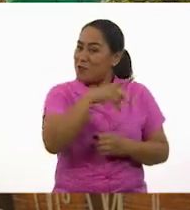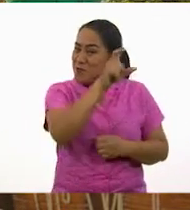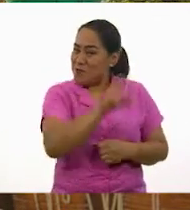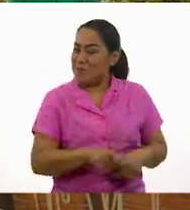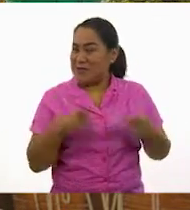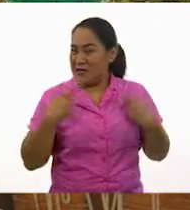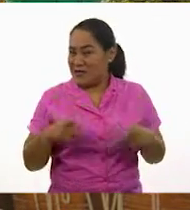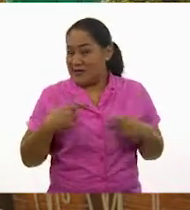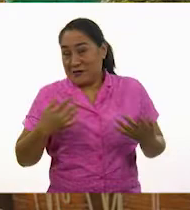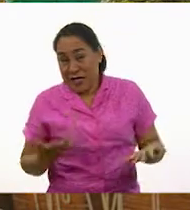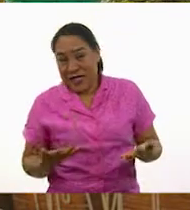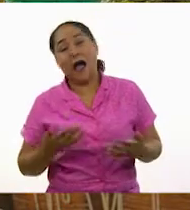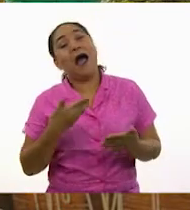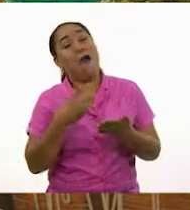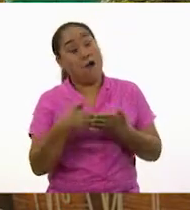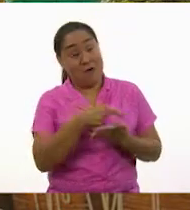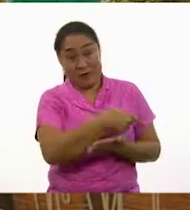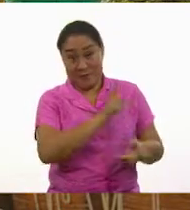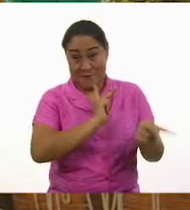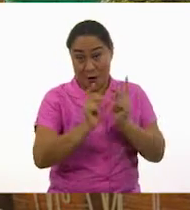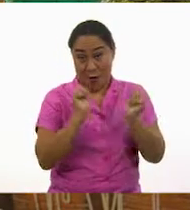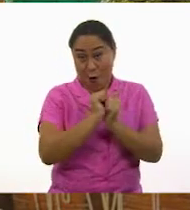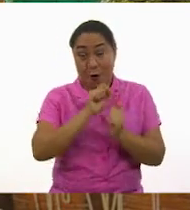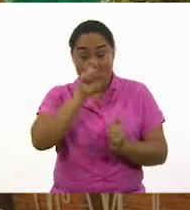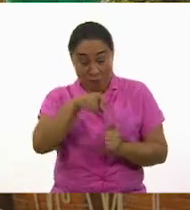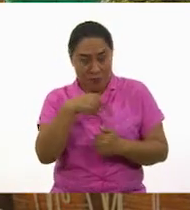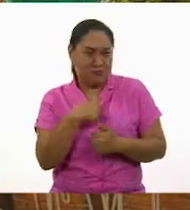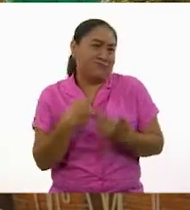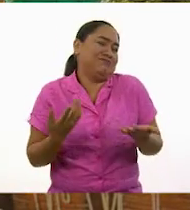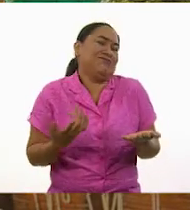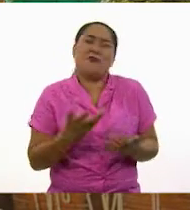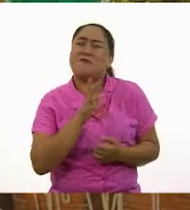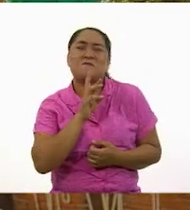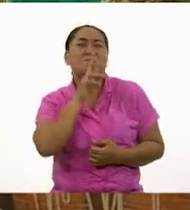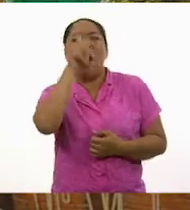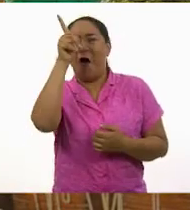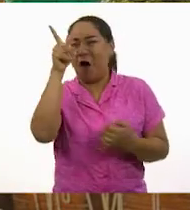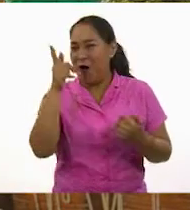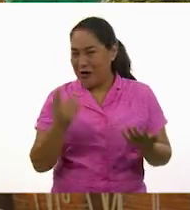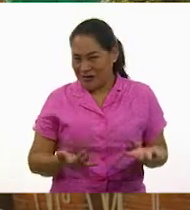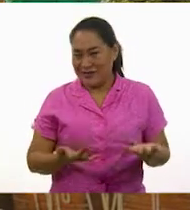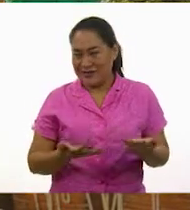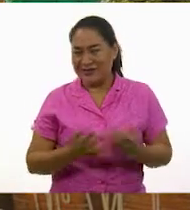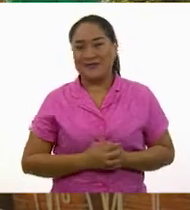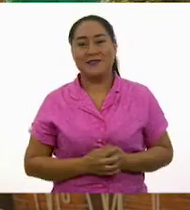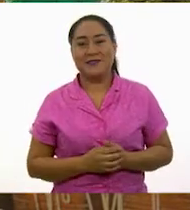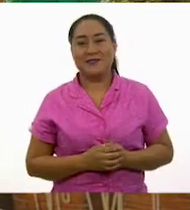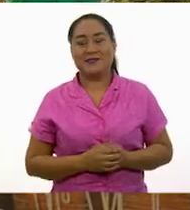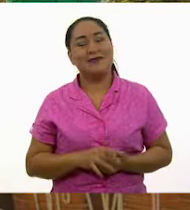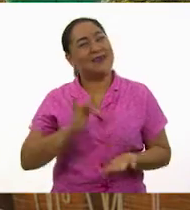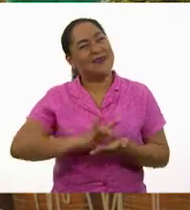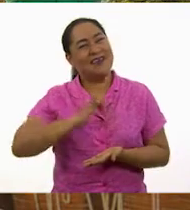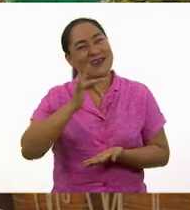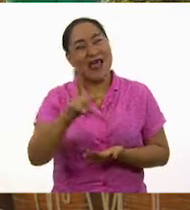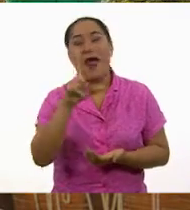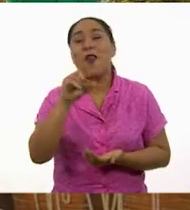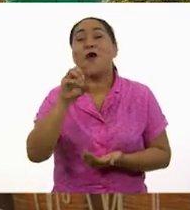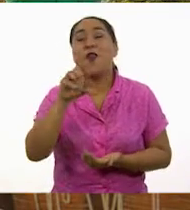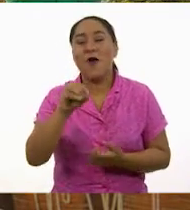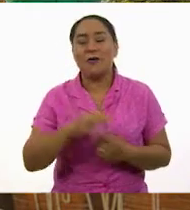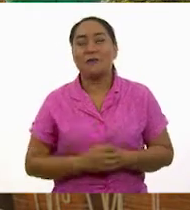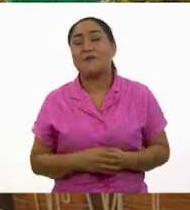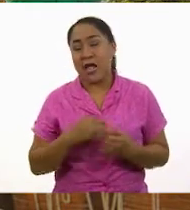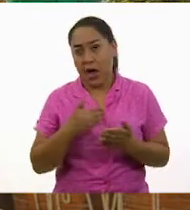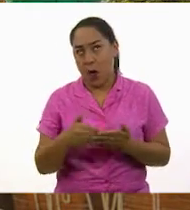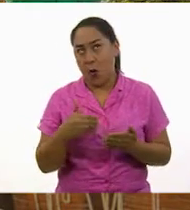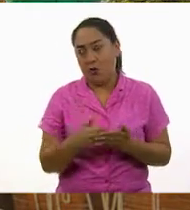eso de hablar con un loro, pues, es lo mejor de todo. Gracias, Lolo. ¿Qué